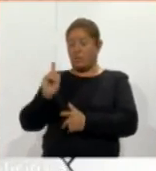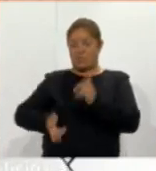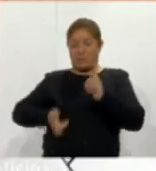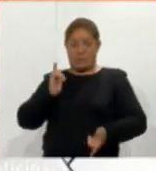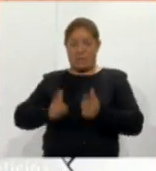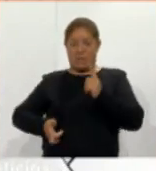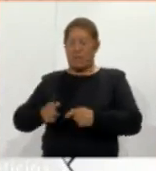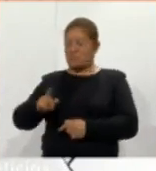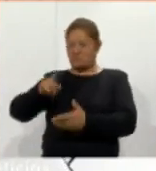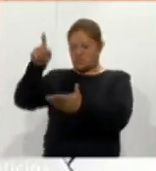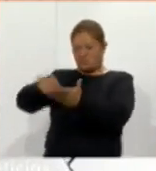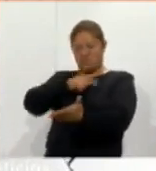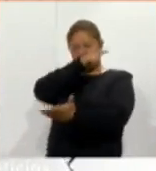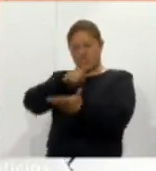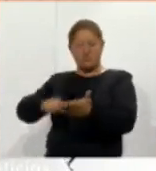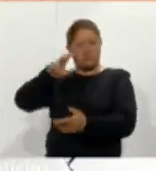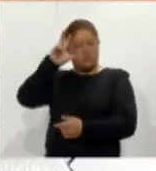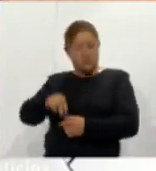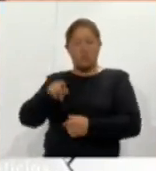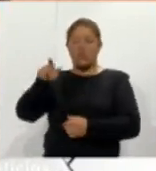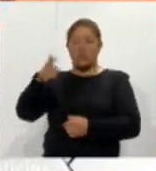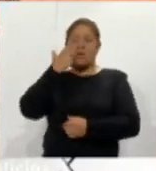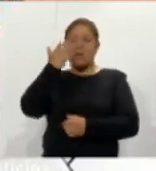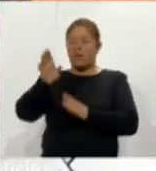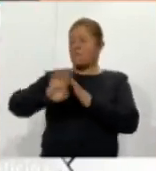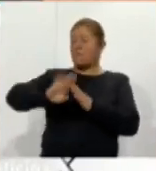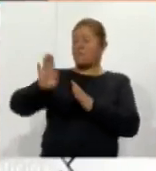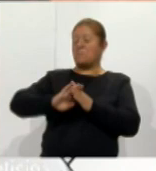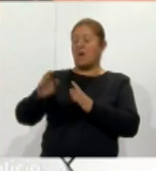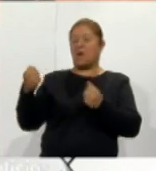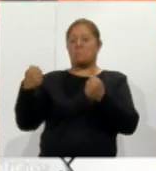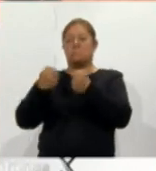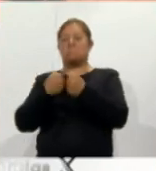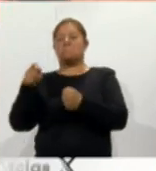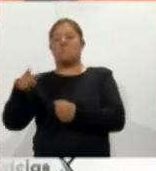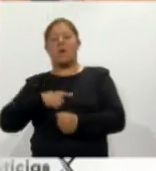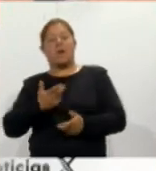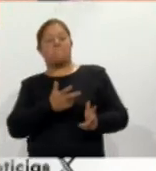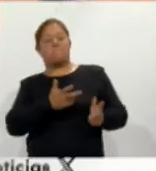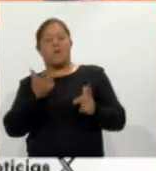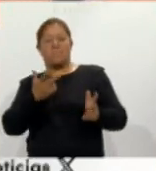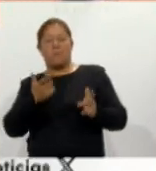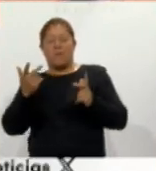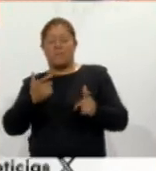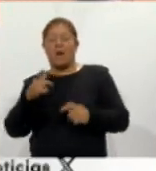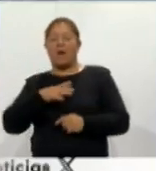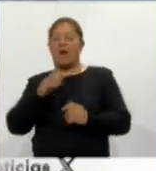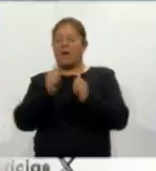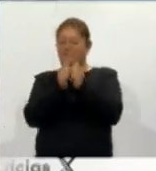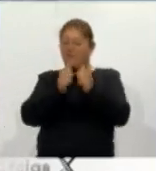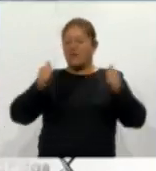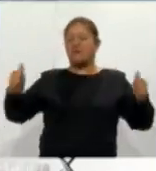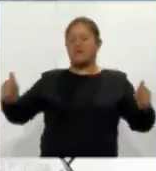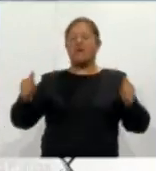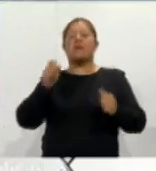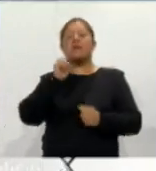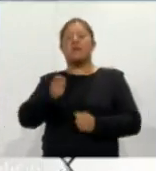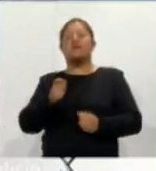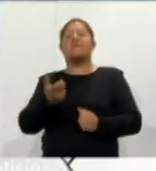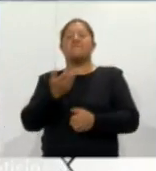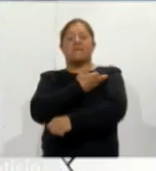señalar que esta medida pretende detener el flujo de personas migrantes mediante su criminalización fomentando la separación de familias